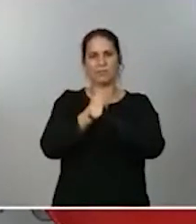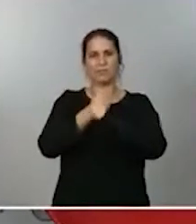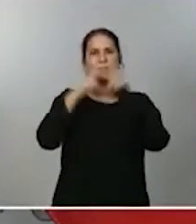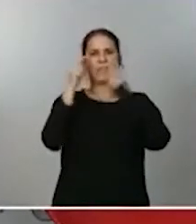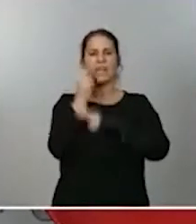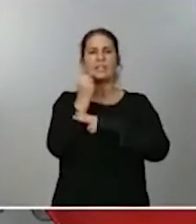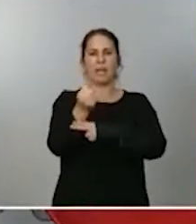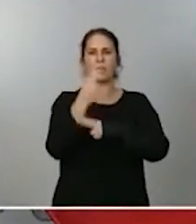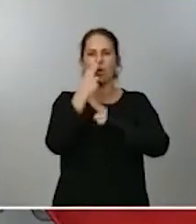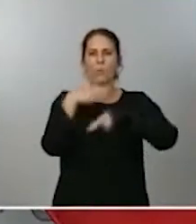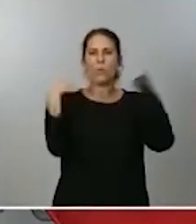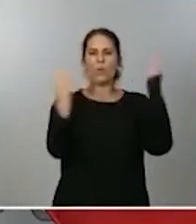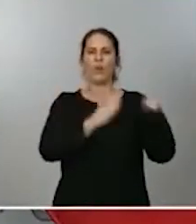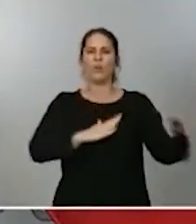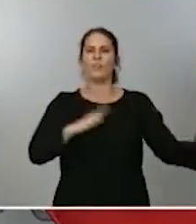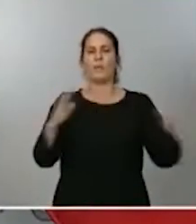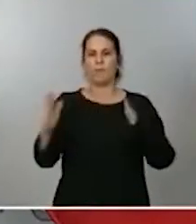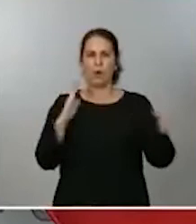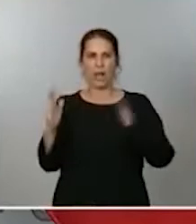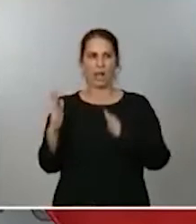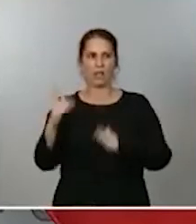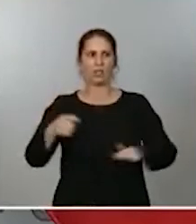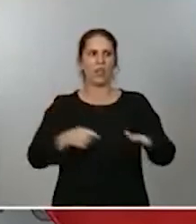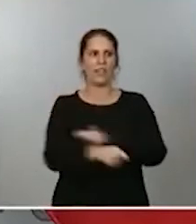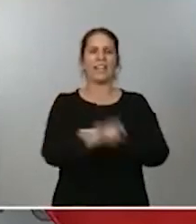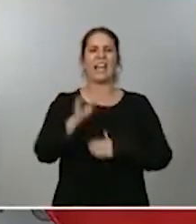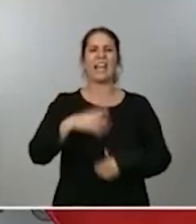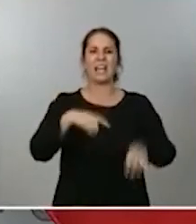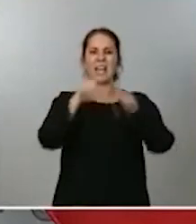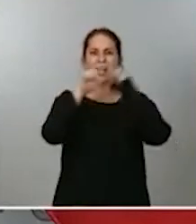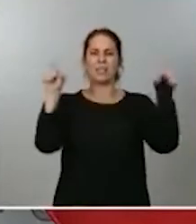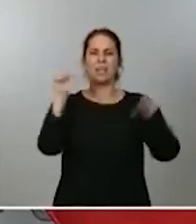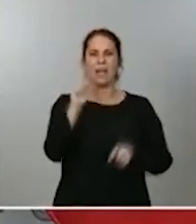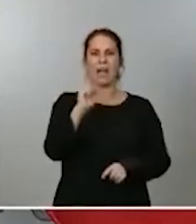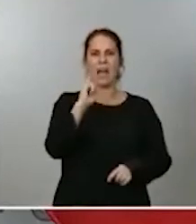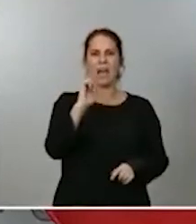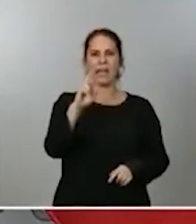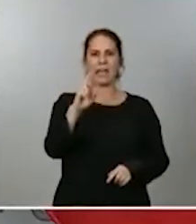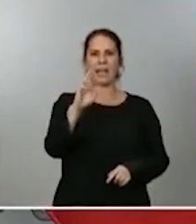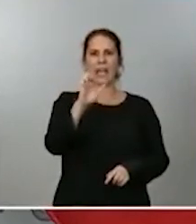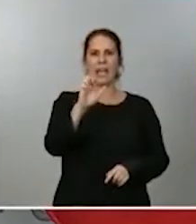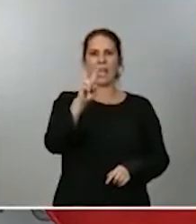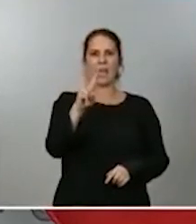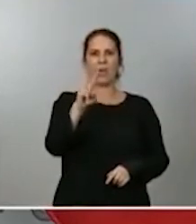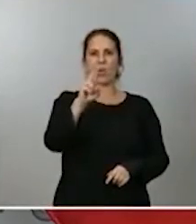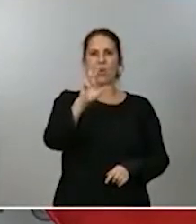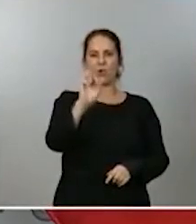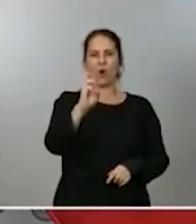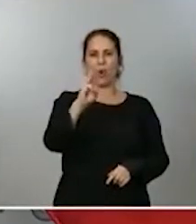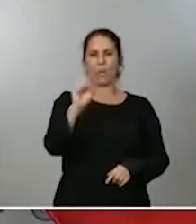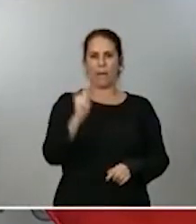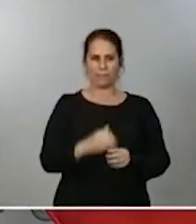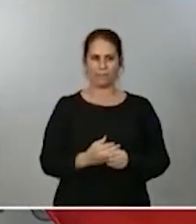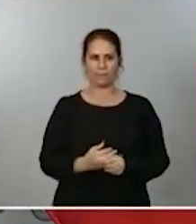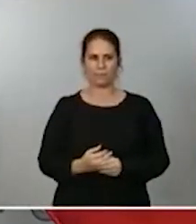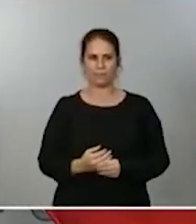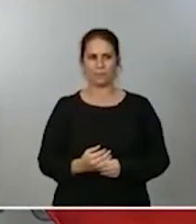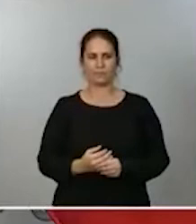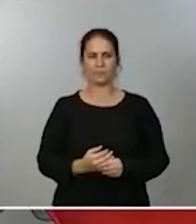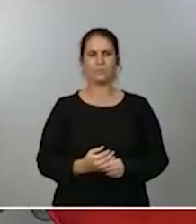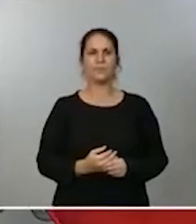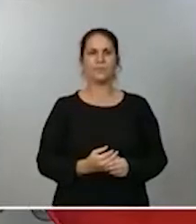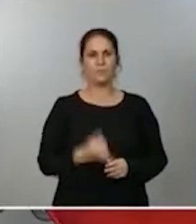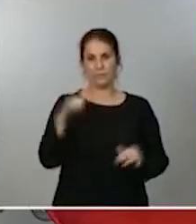temporal solicitada por la compañía Euro Europa. Es la primera operación de este tipo que autoriza este